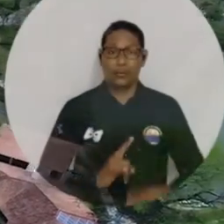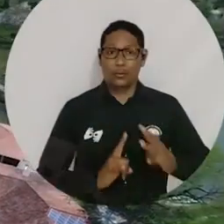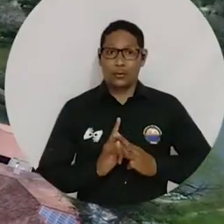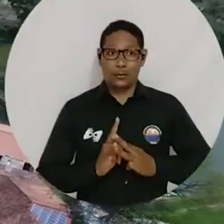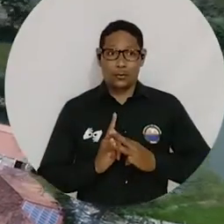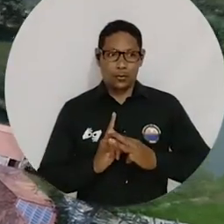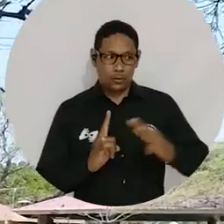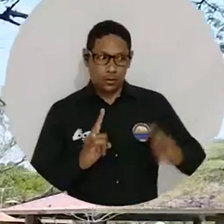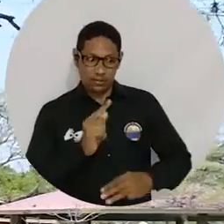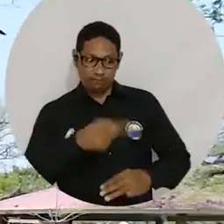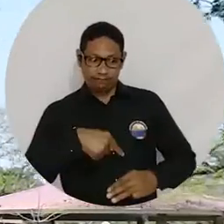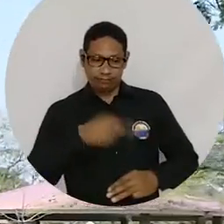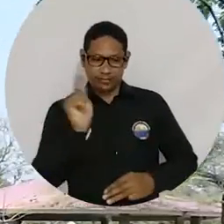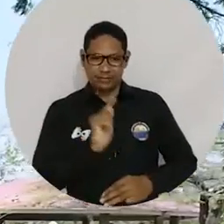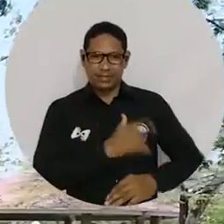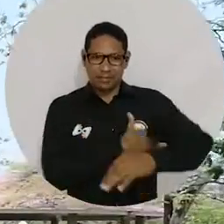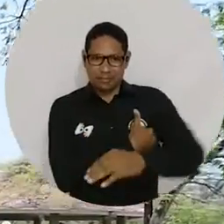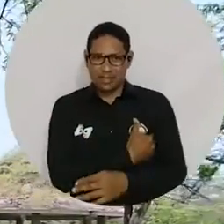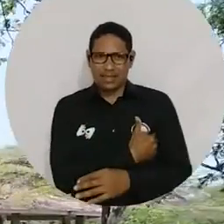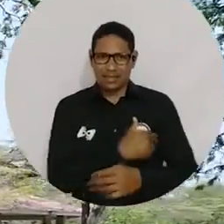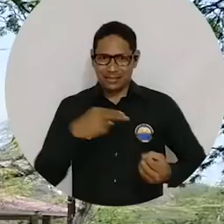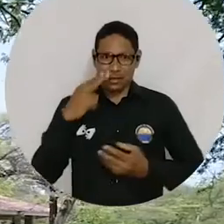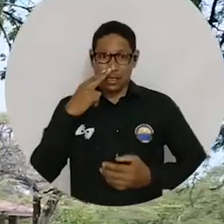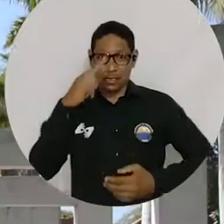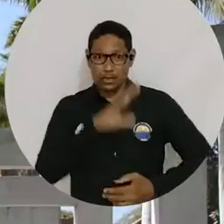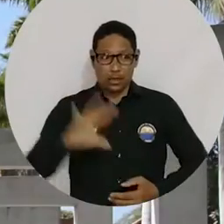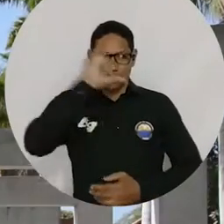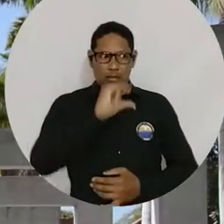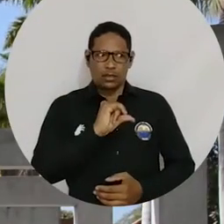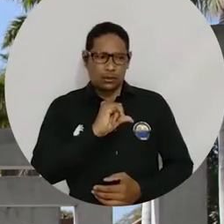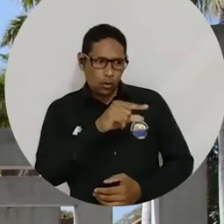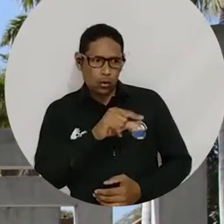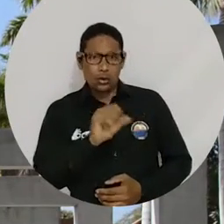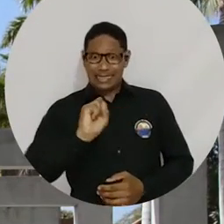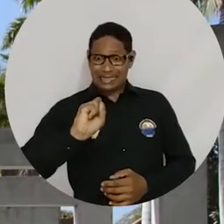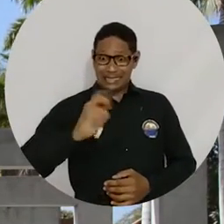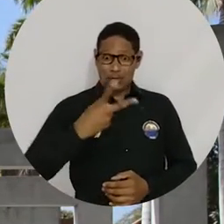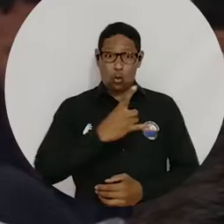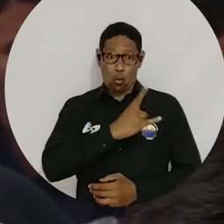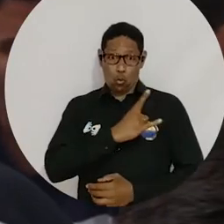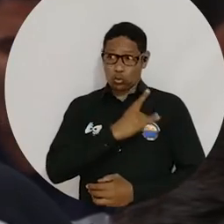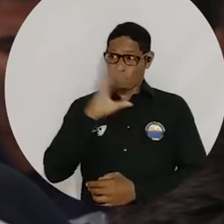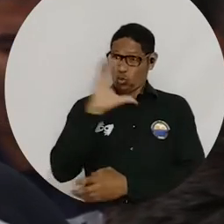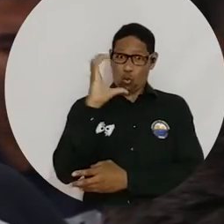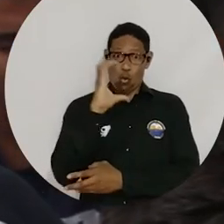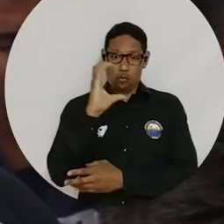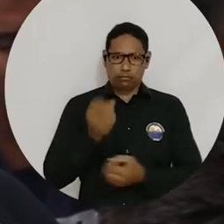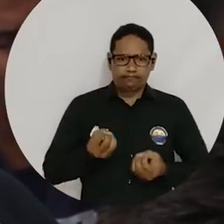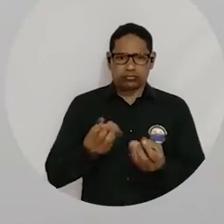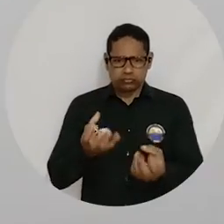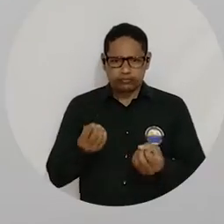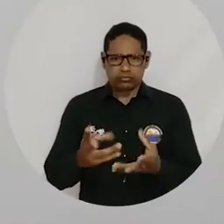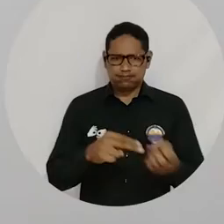La Universidad del Magdalena fue destacada por el Ministerio de Educación Nacional como la segunda mejor universidad de Colombia por su